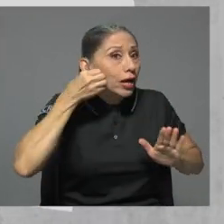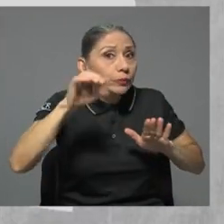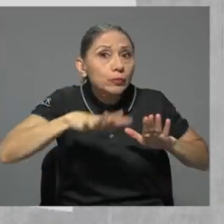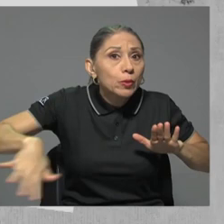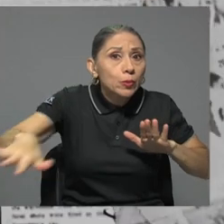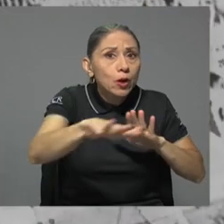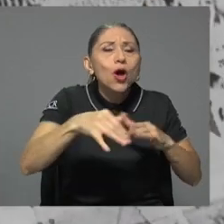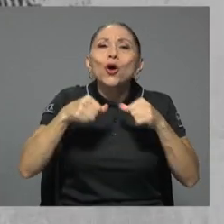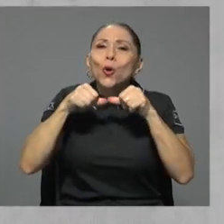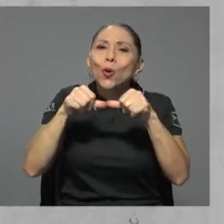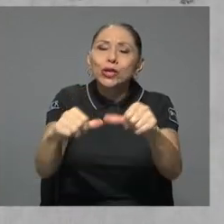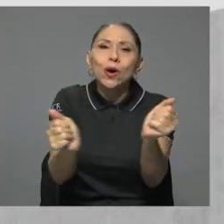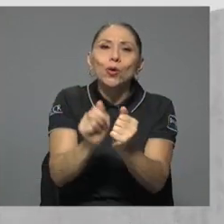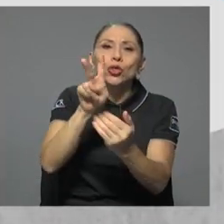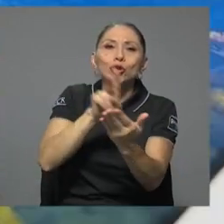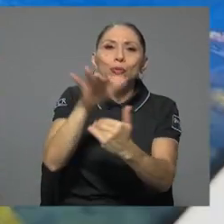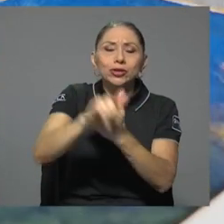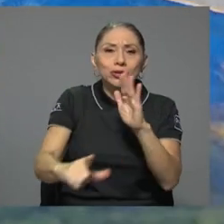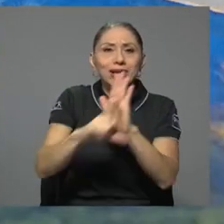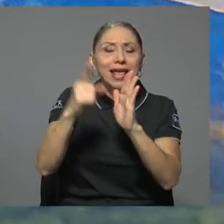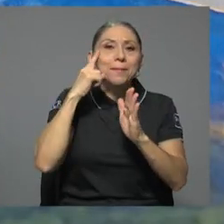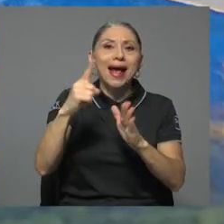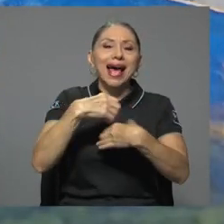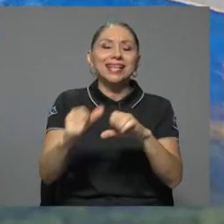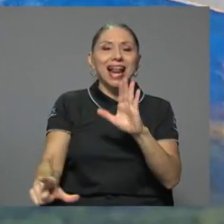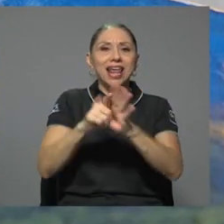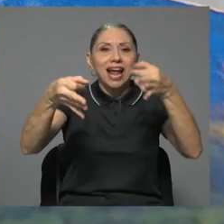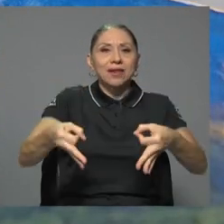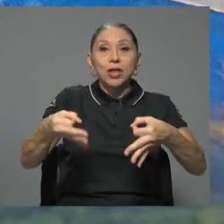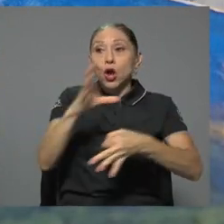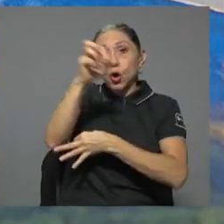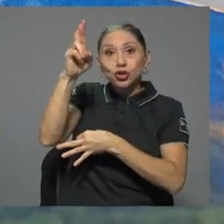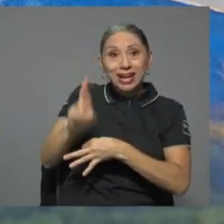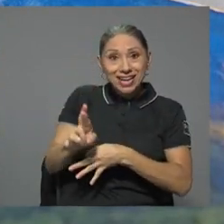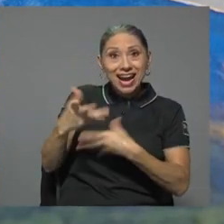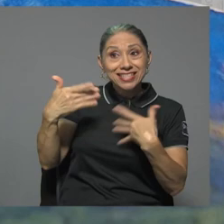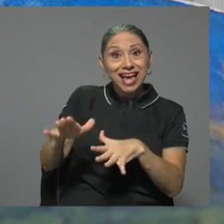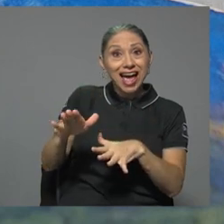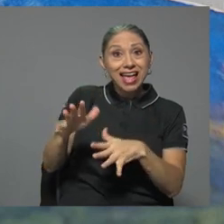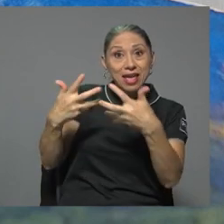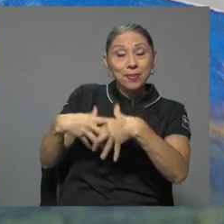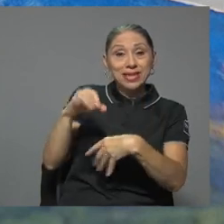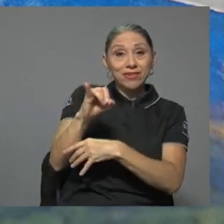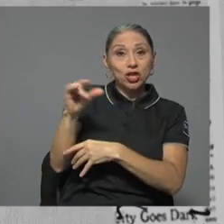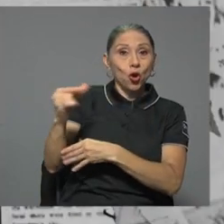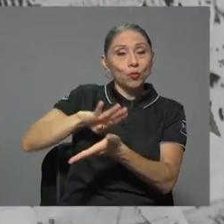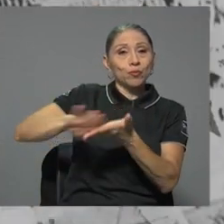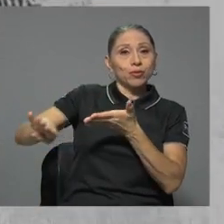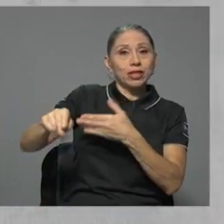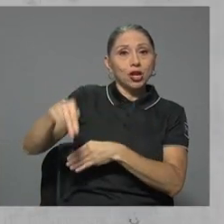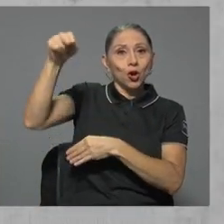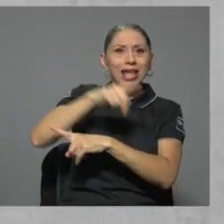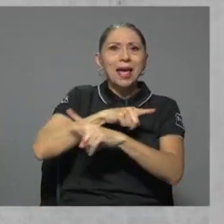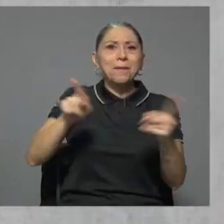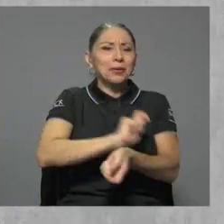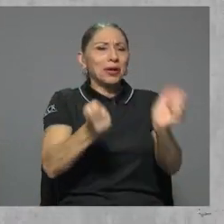proyectos de ley para legalizarla. Costa Rica despidió a Infinito Gol de su zona norte, pero con un giro político, el capítulo